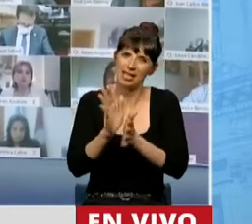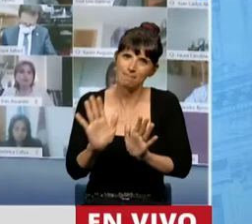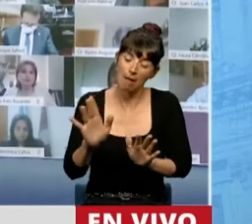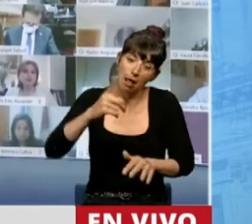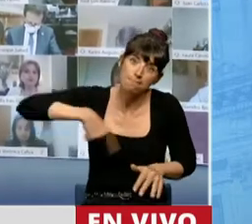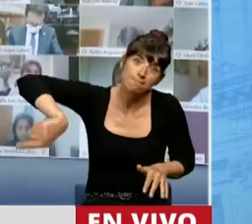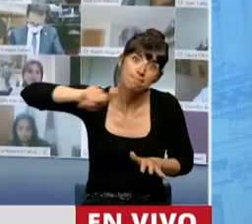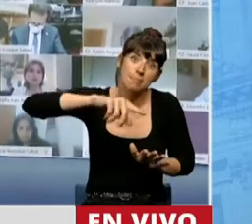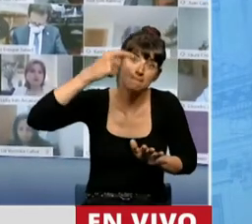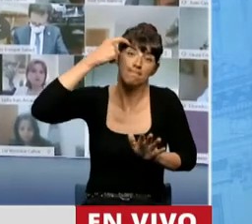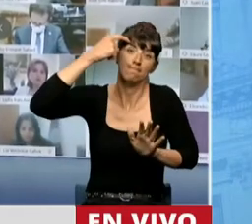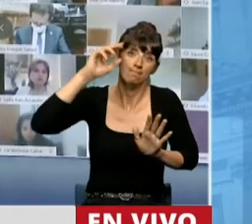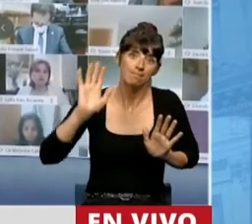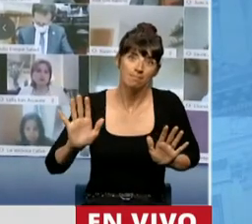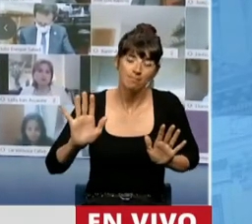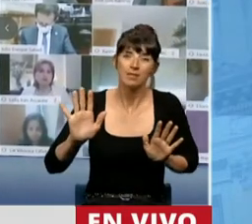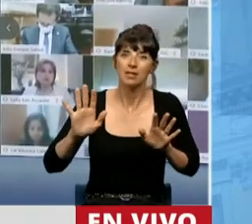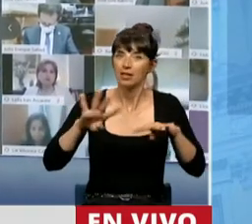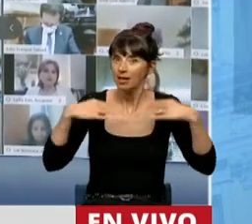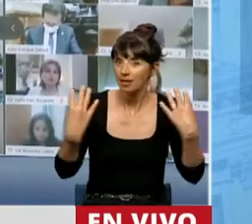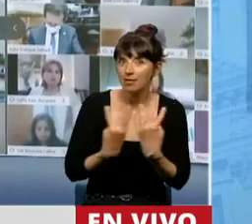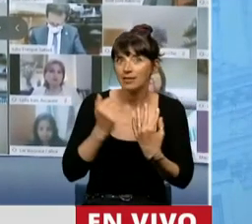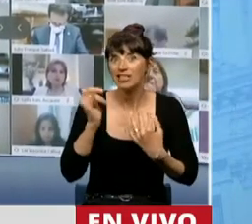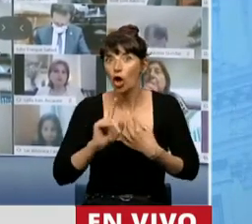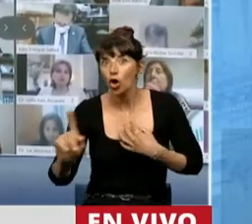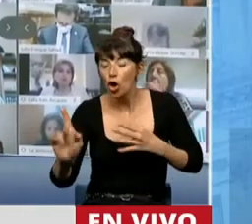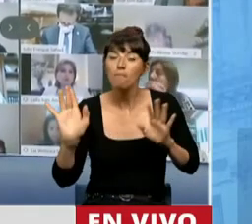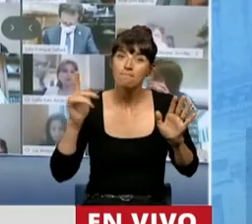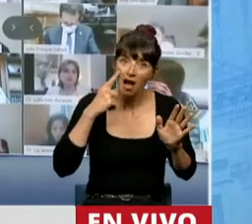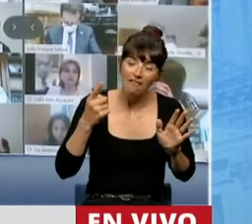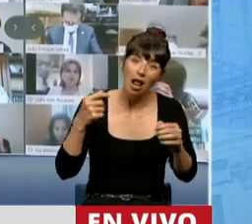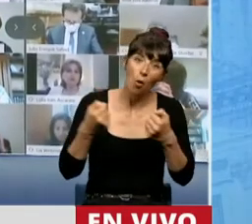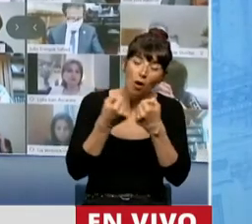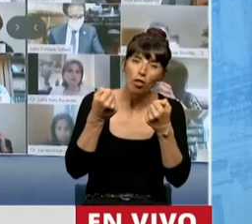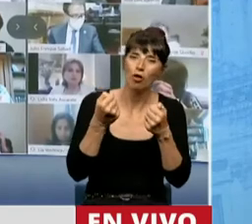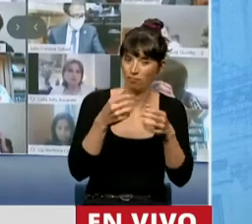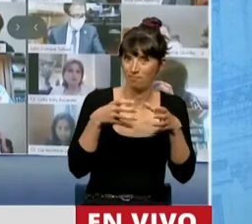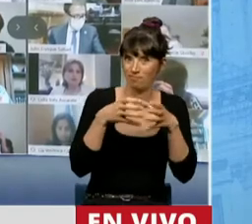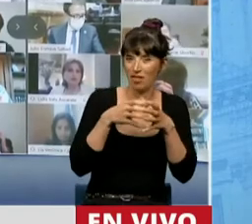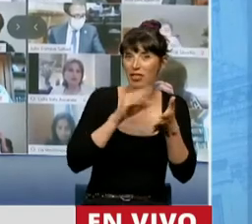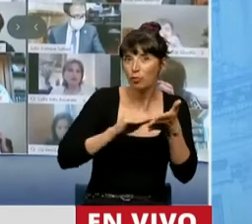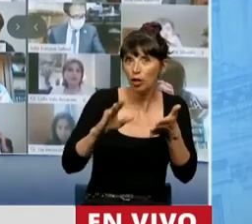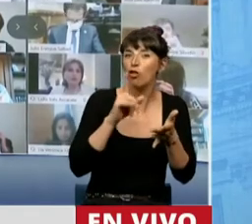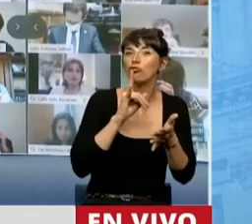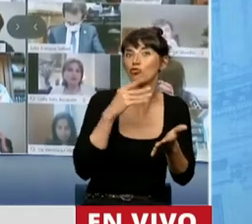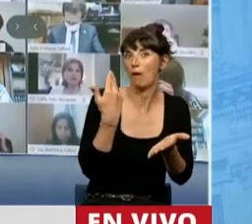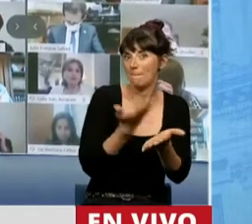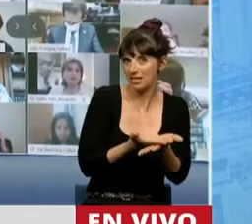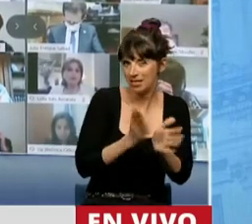considere después, posteriormente, el cuerpo que podríamos presentar con los diputados de Tucumán, así como está